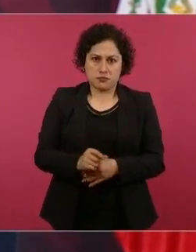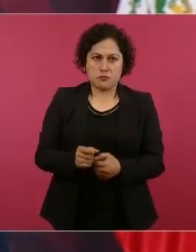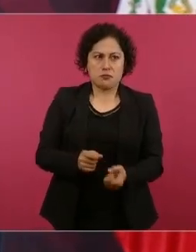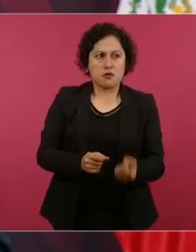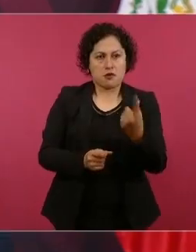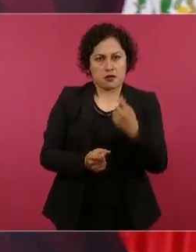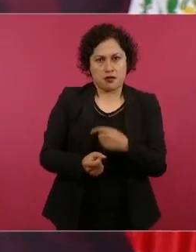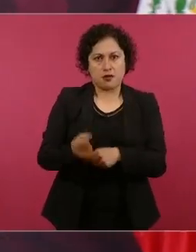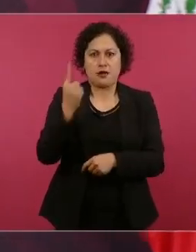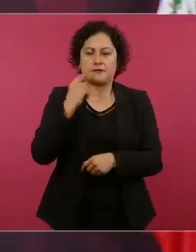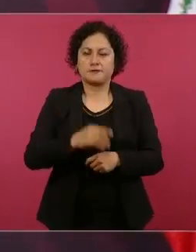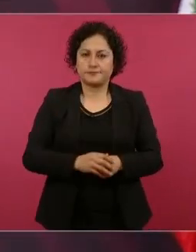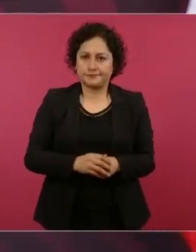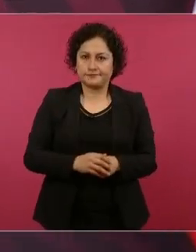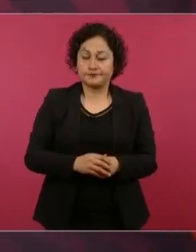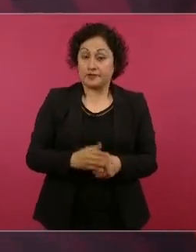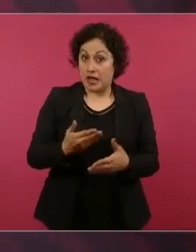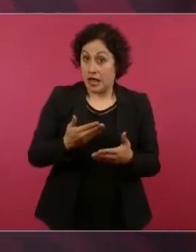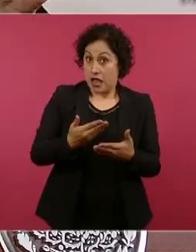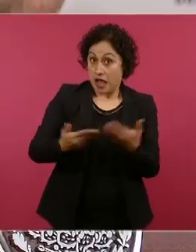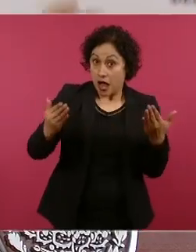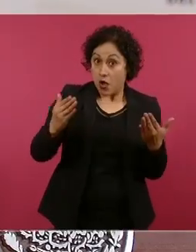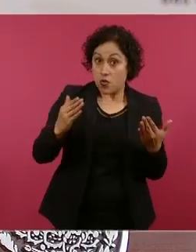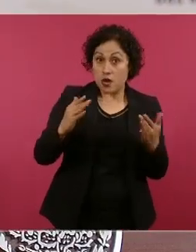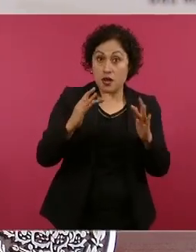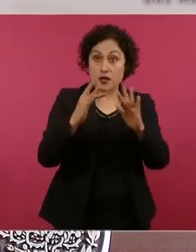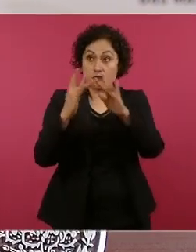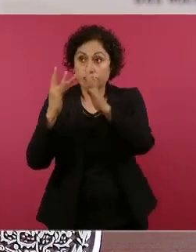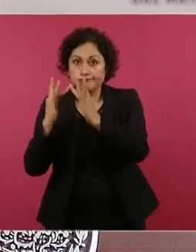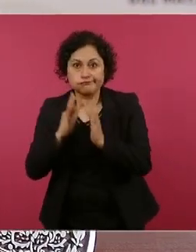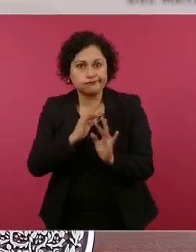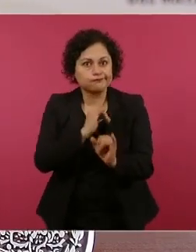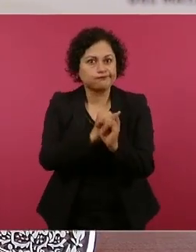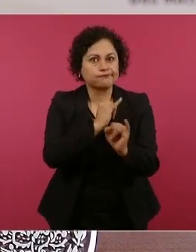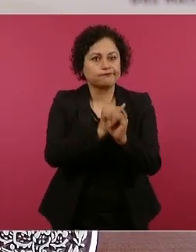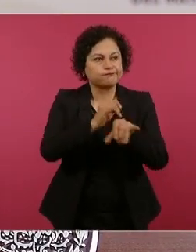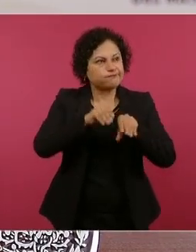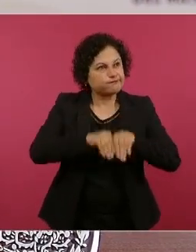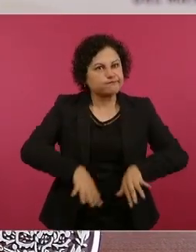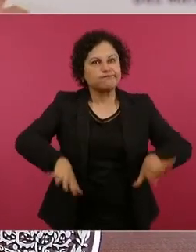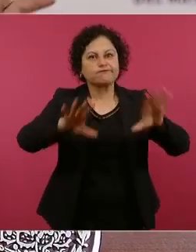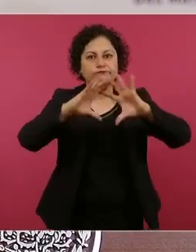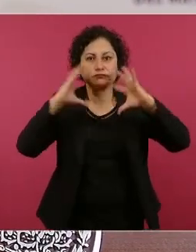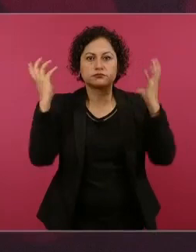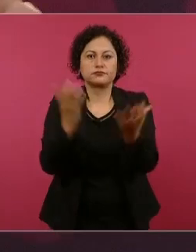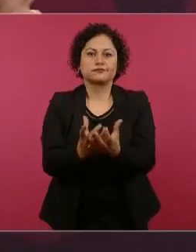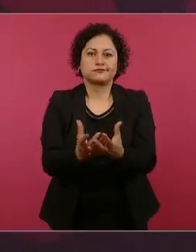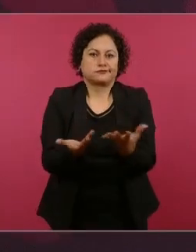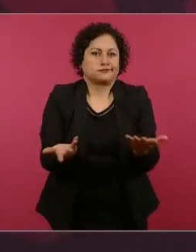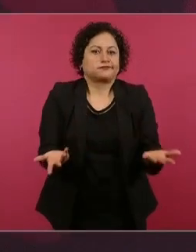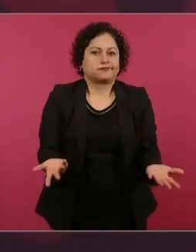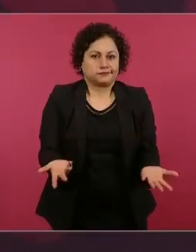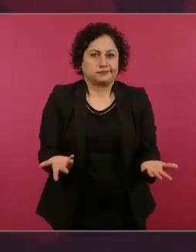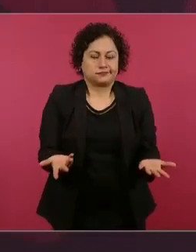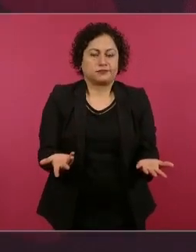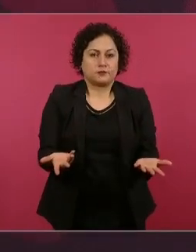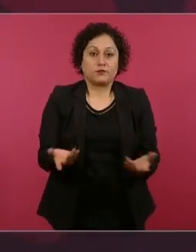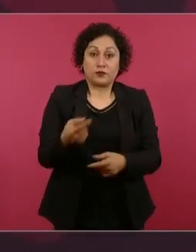Entonces, voy a poner un ejemplo de lo que se tiene que cuidar.